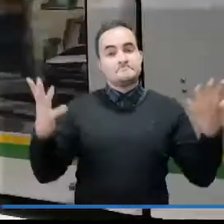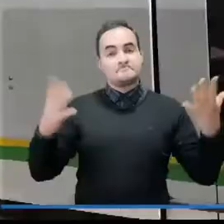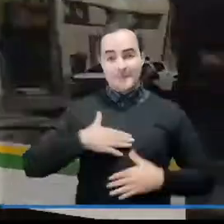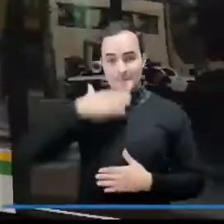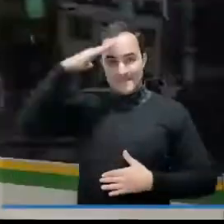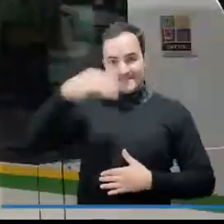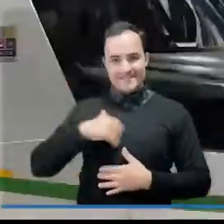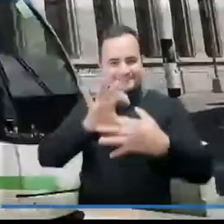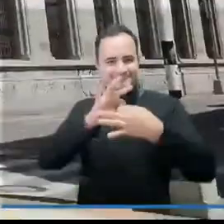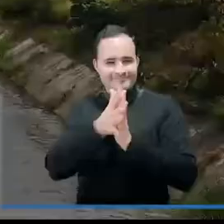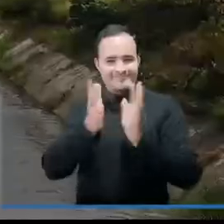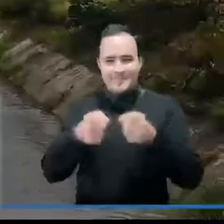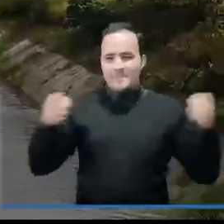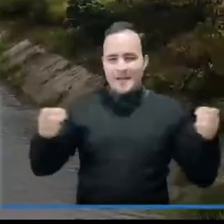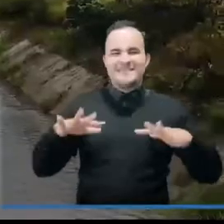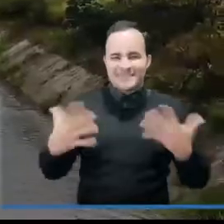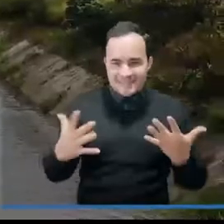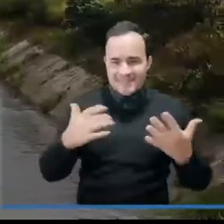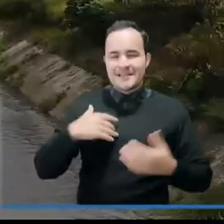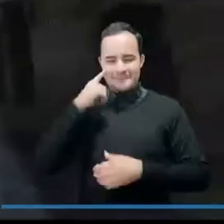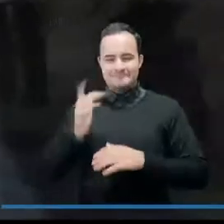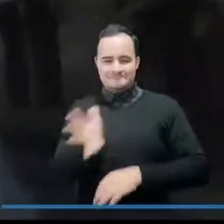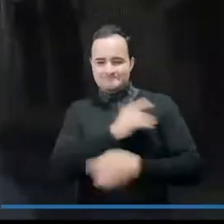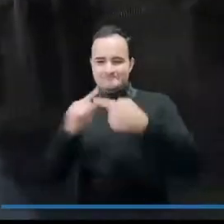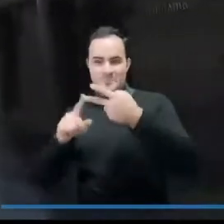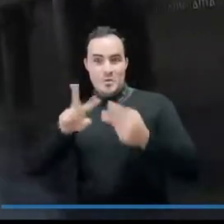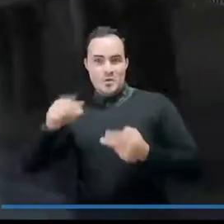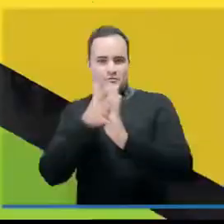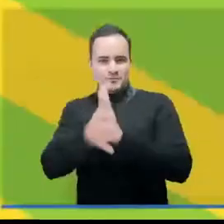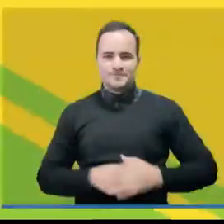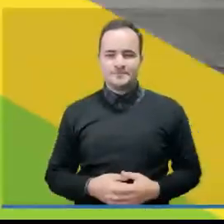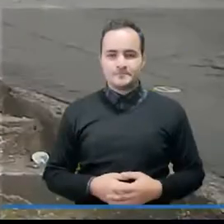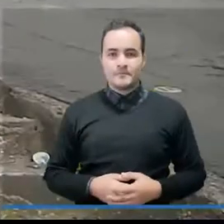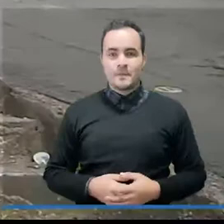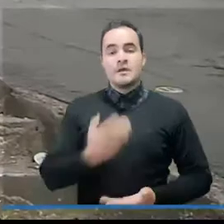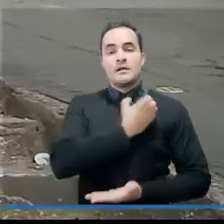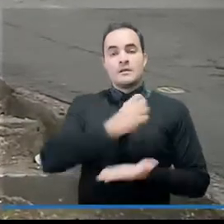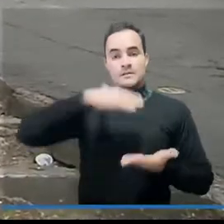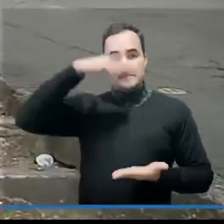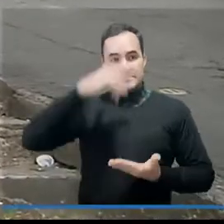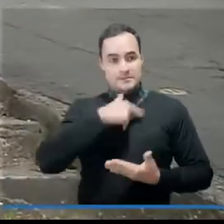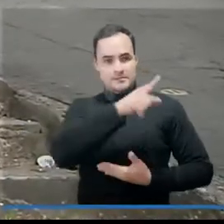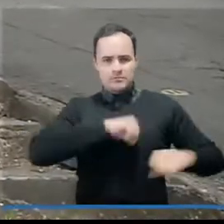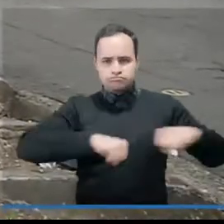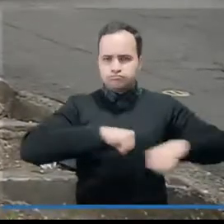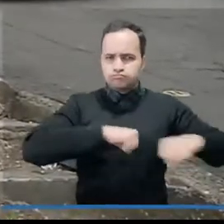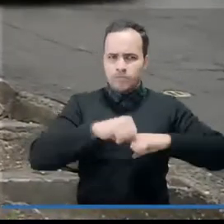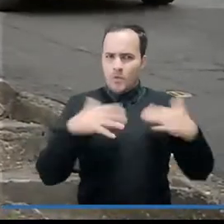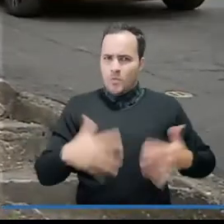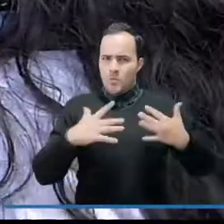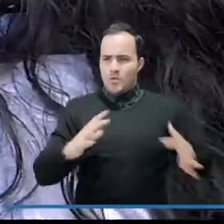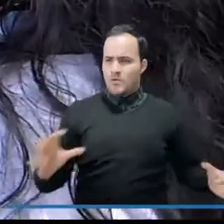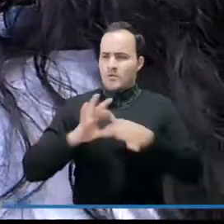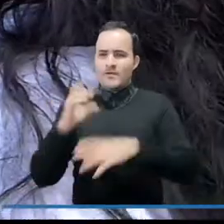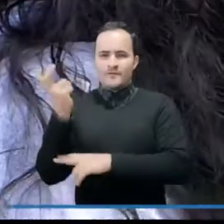Y ahora en Medellín Conecta TV, es tiempo de conocer otros hechos destacados de la semana. Con el liderazgo de la Alcaldía de Medellín y la